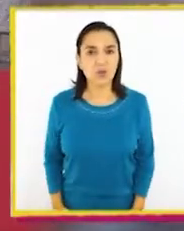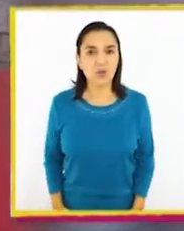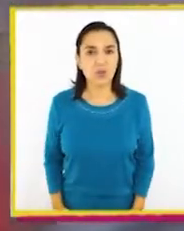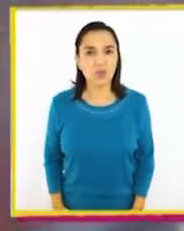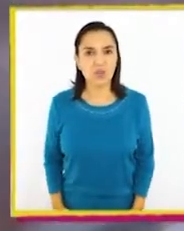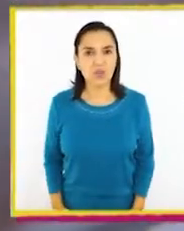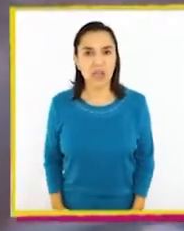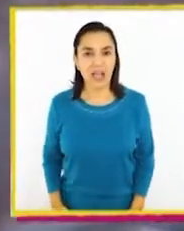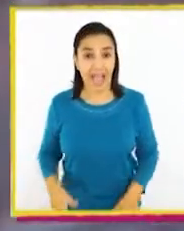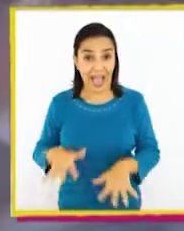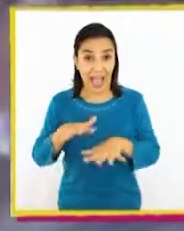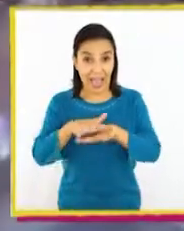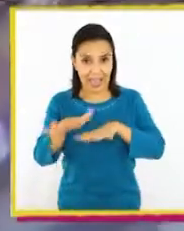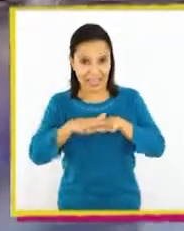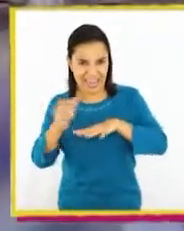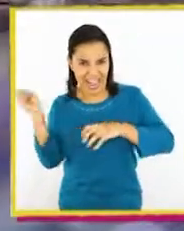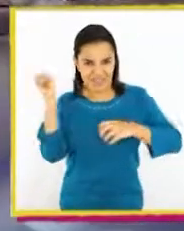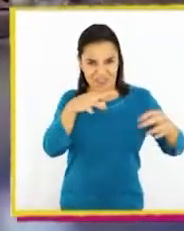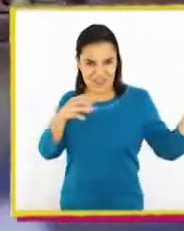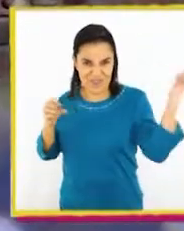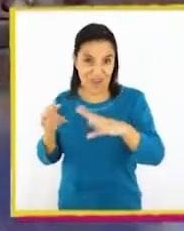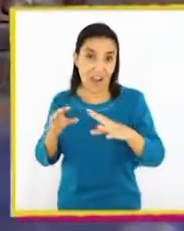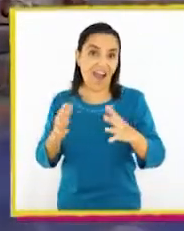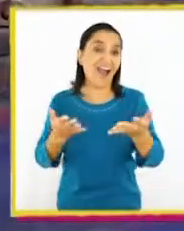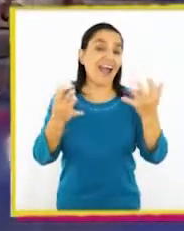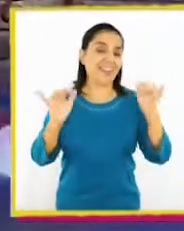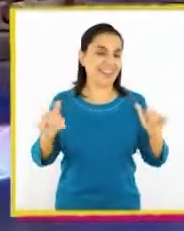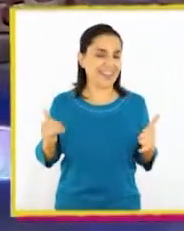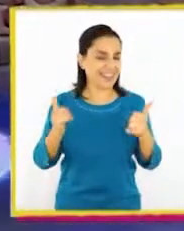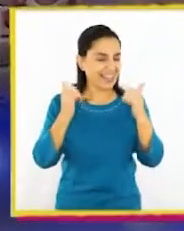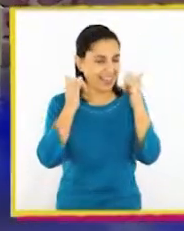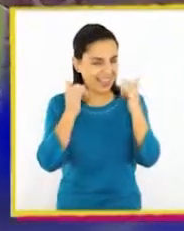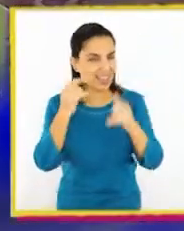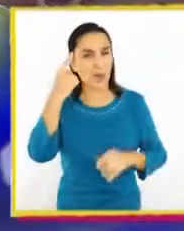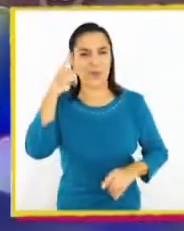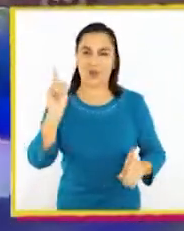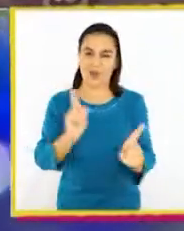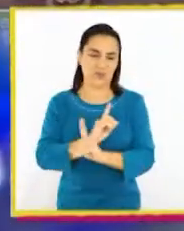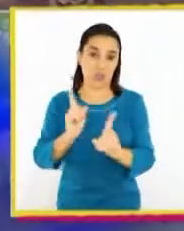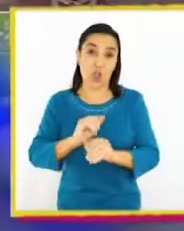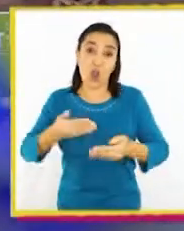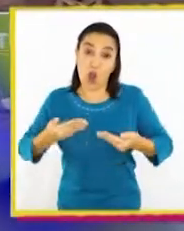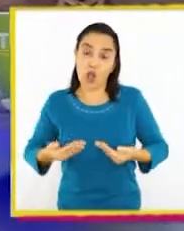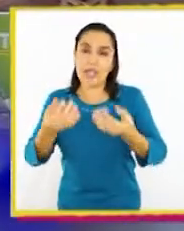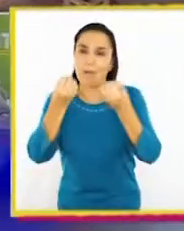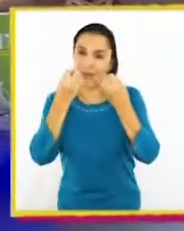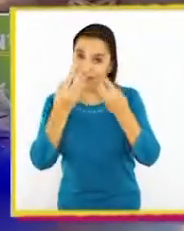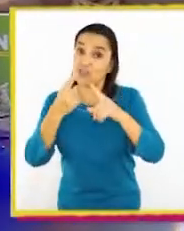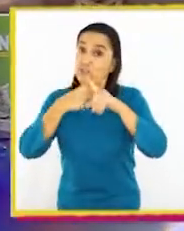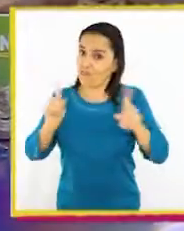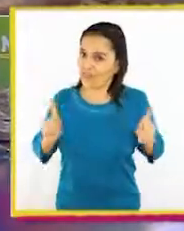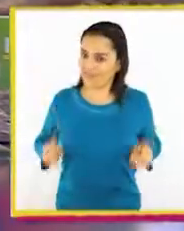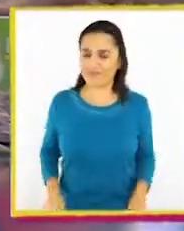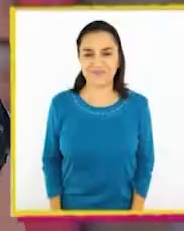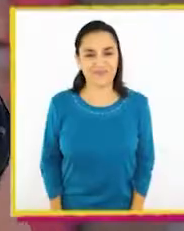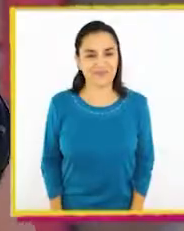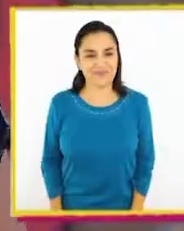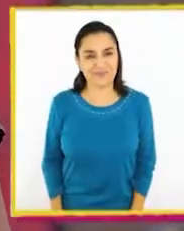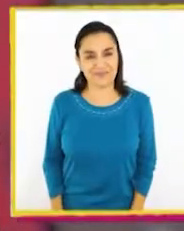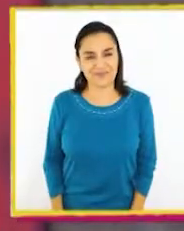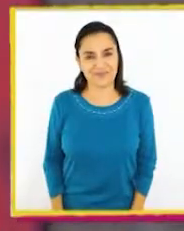¿Una guerra de harina? Sería entretenido. Pero no. Hoy estamos aprendiendo otra cosa.